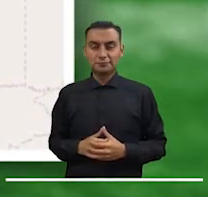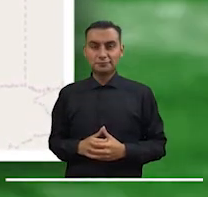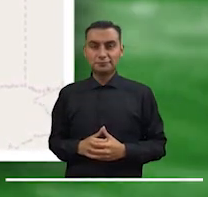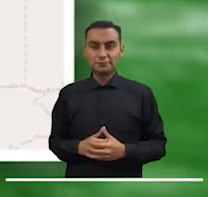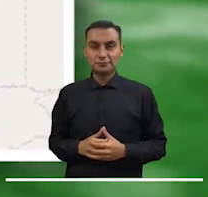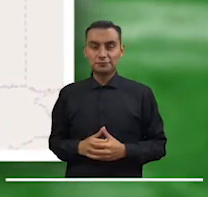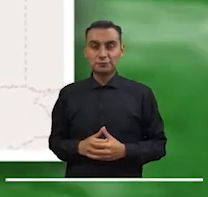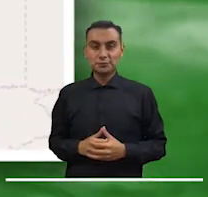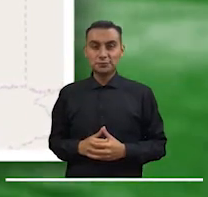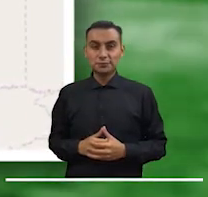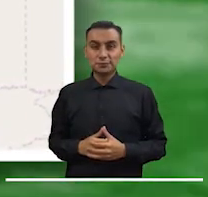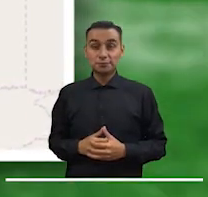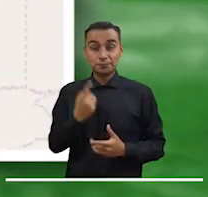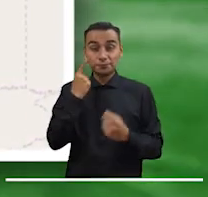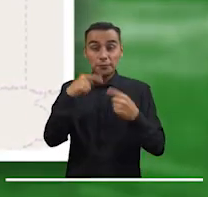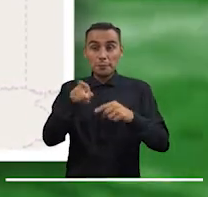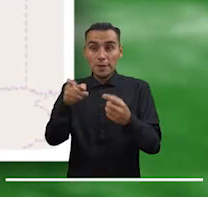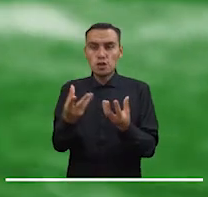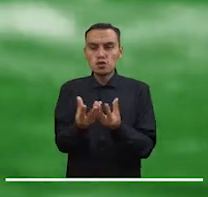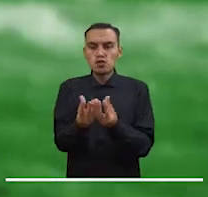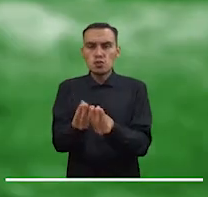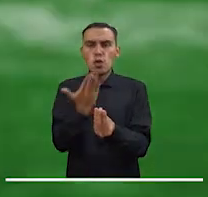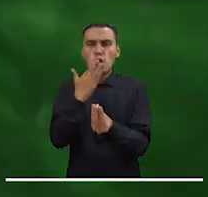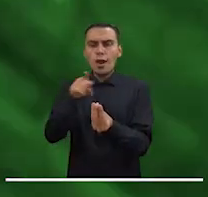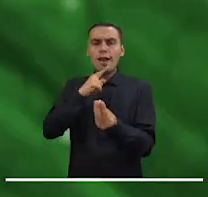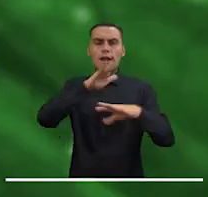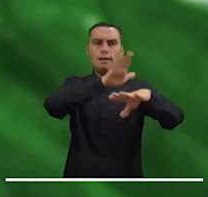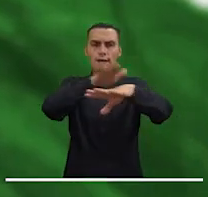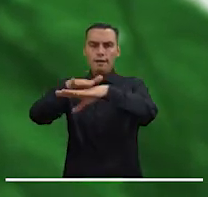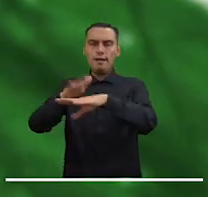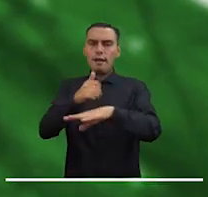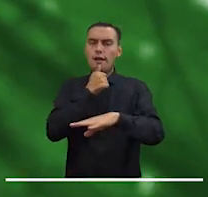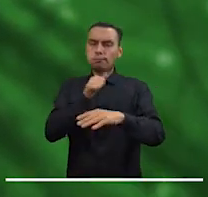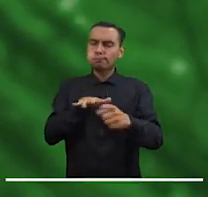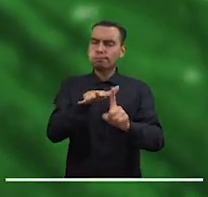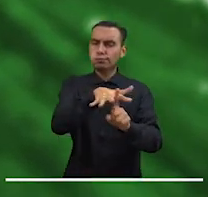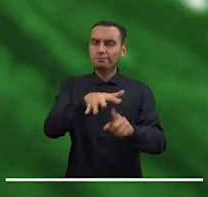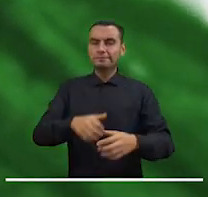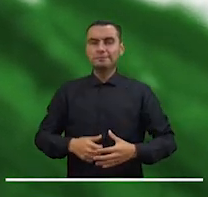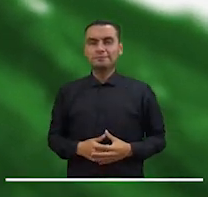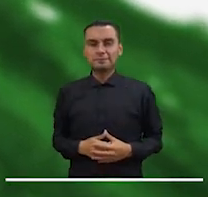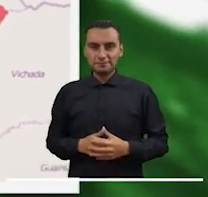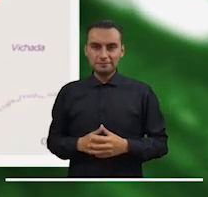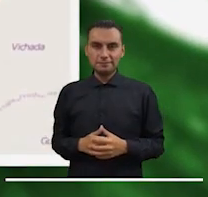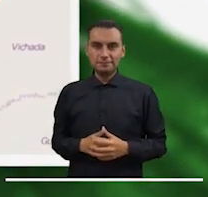Pavarandocito y la comunidad indígena de Mongudó reportan afectaciones.